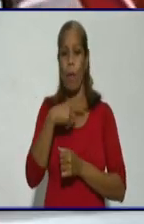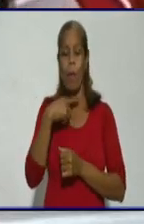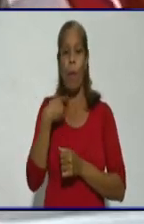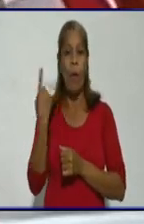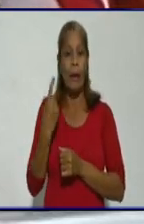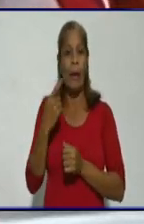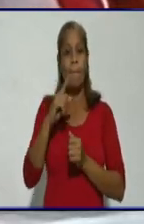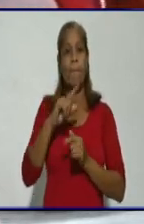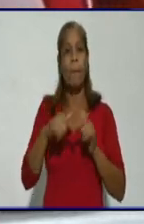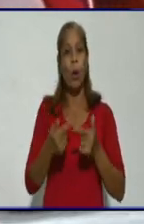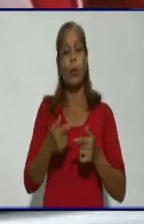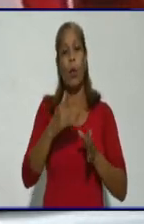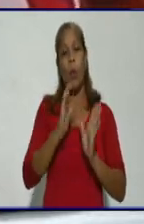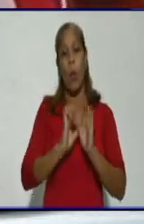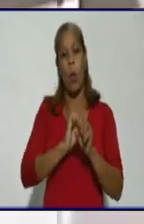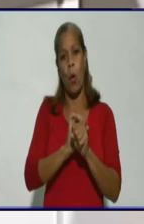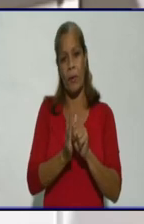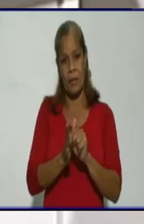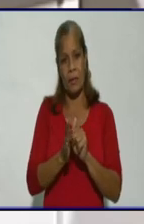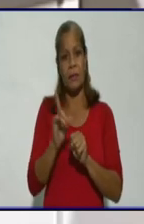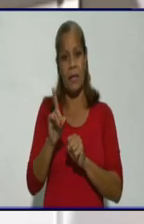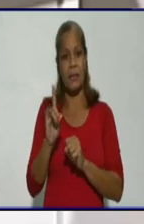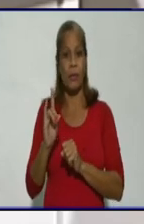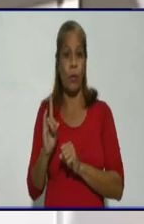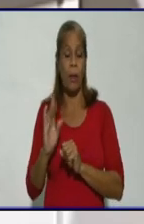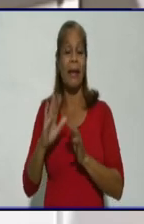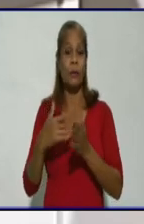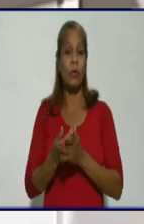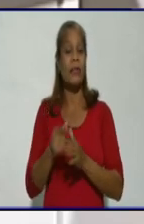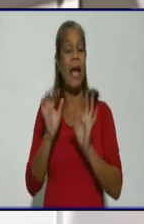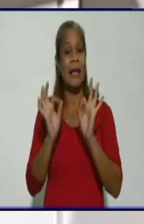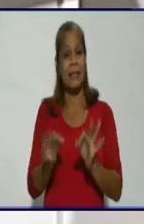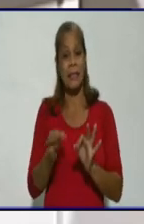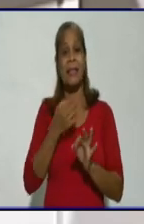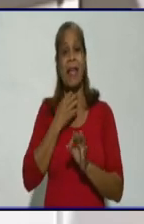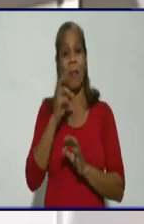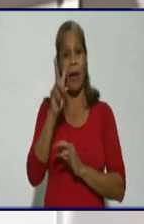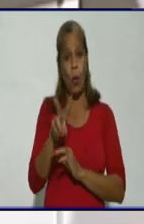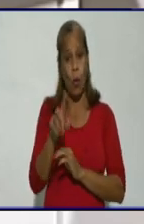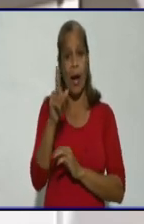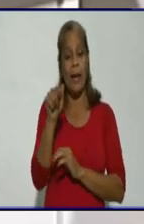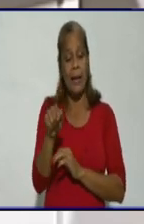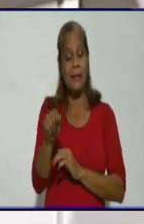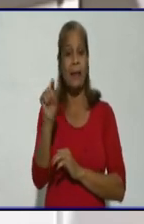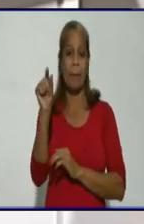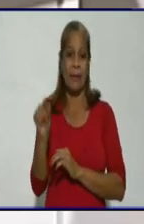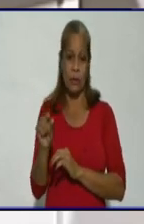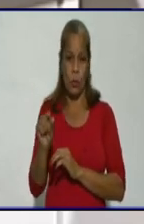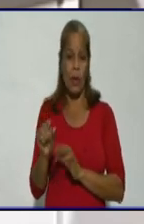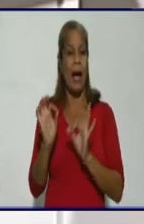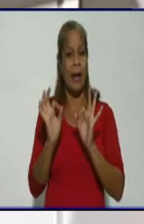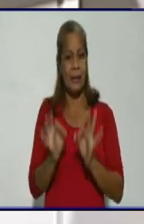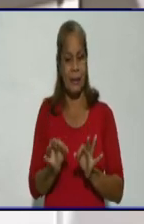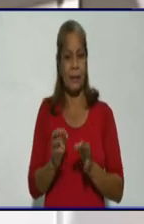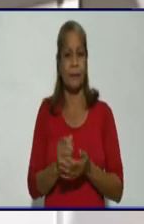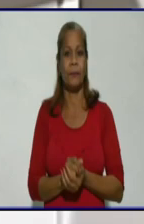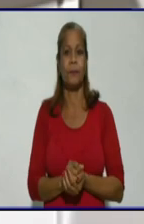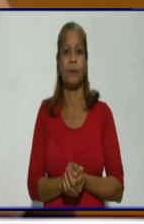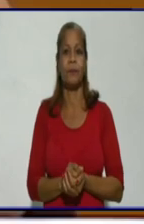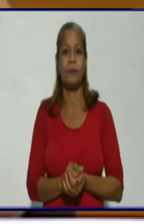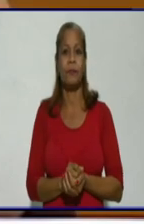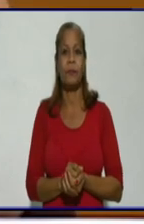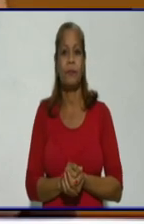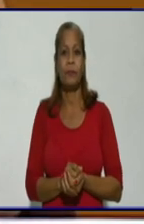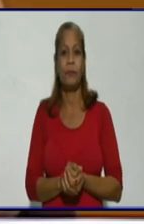así como lo evalúan ustedes a la hora de informar el fallecido? Así es, Jinaldo. Efectivamente, así mismo como tú has dado la